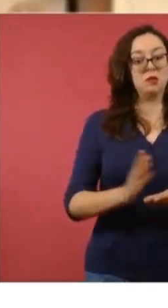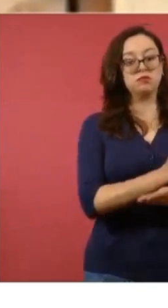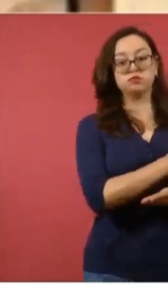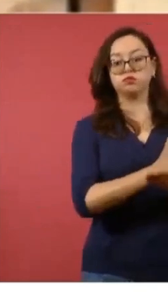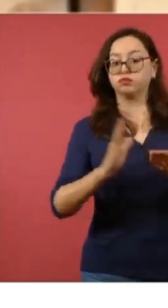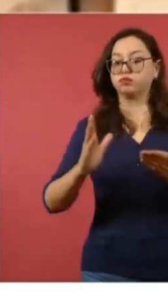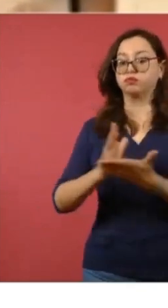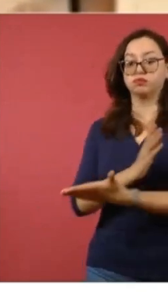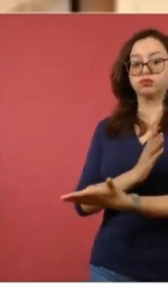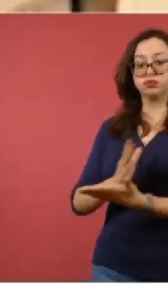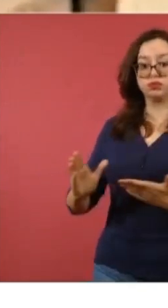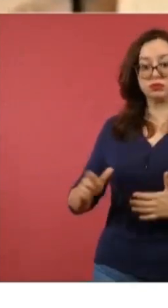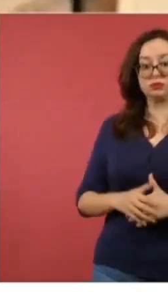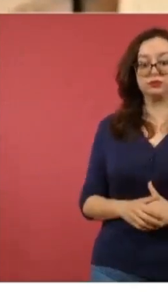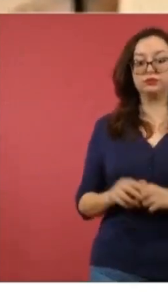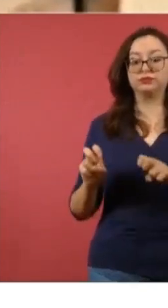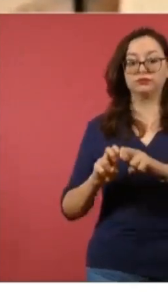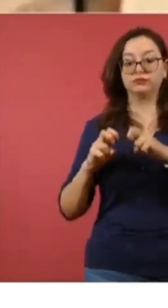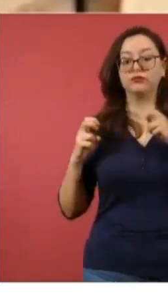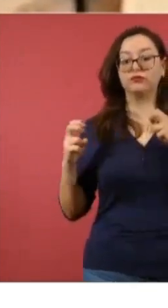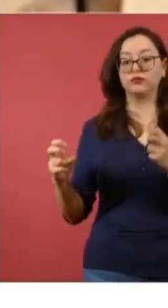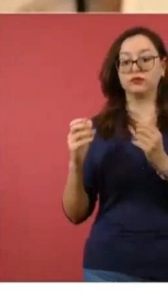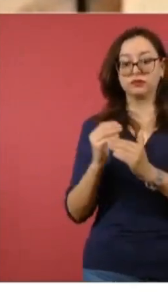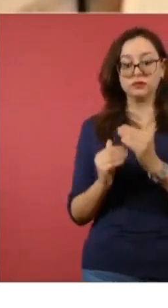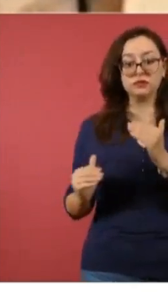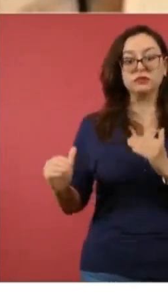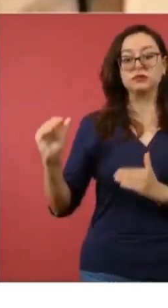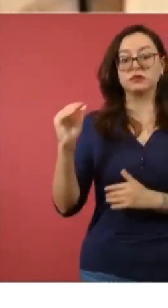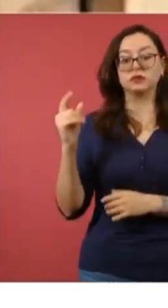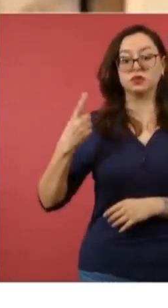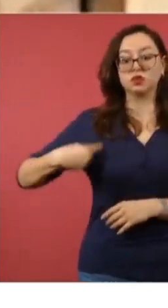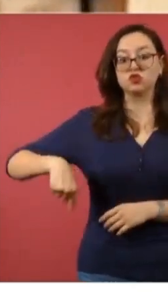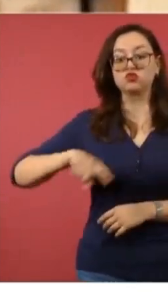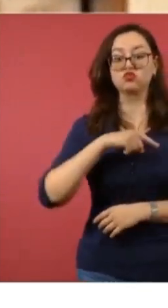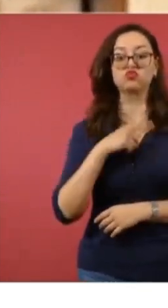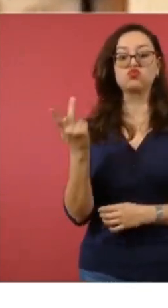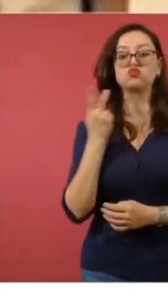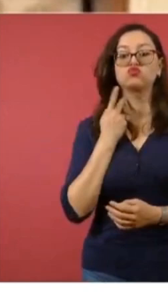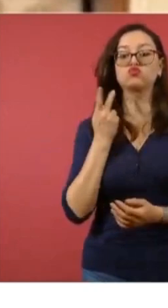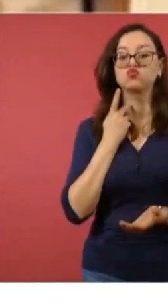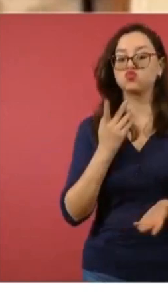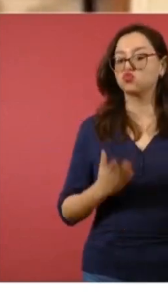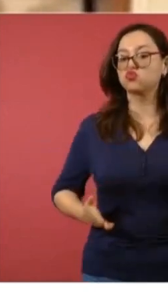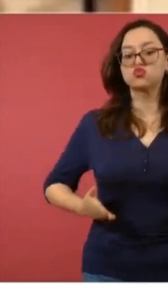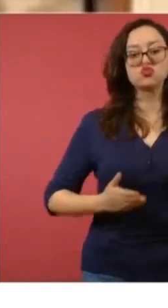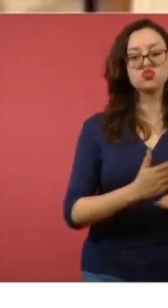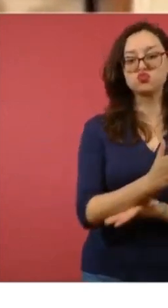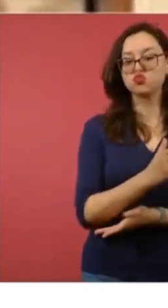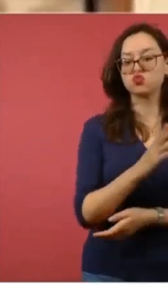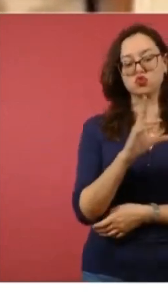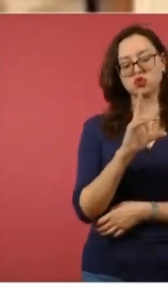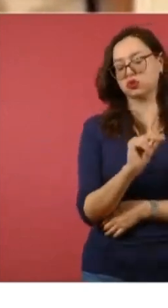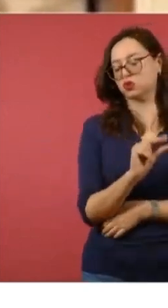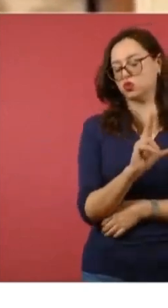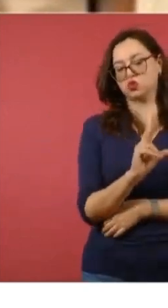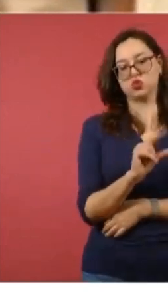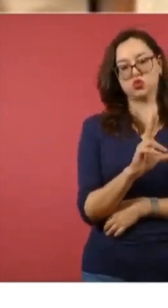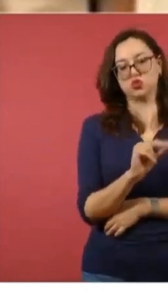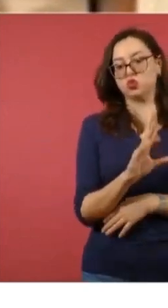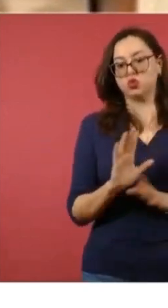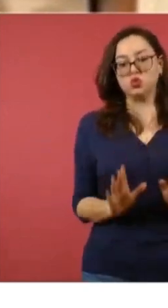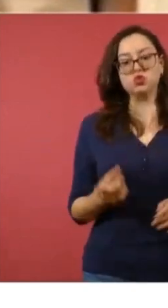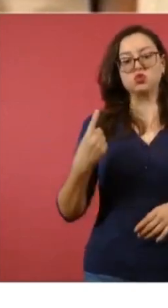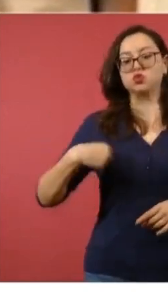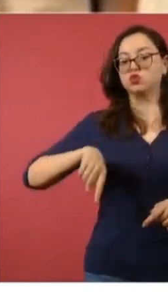Los ministros no somos actores políticos, no podemos ni debemos estar saliendo a hacer